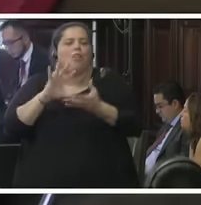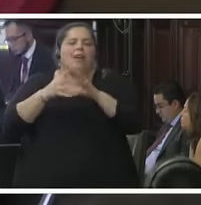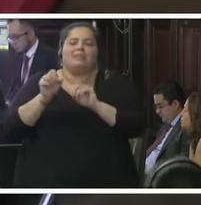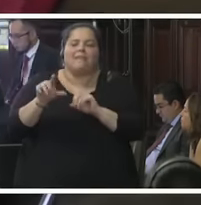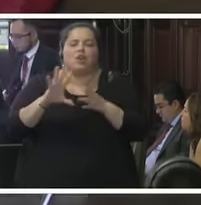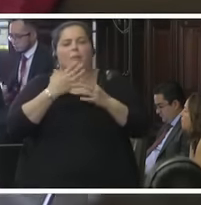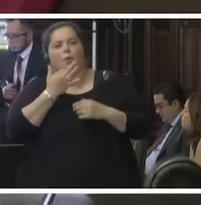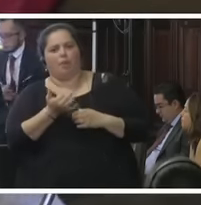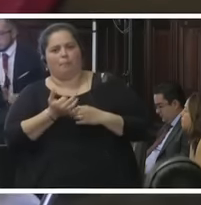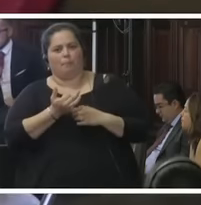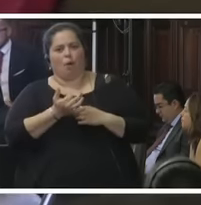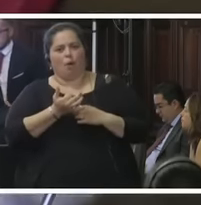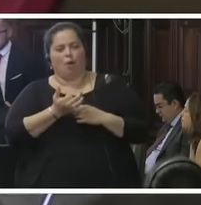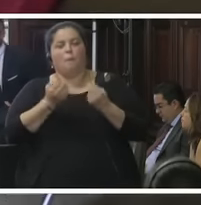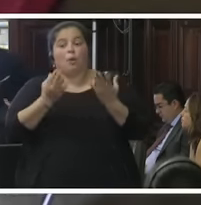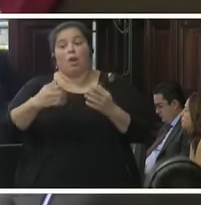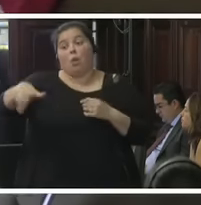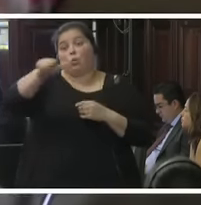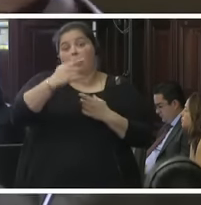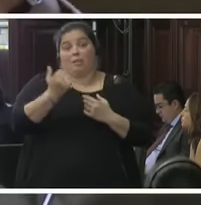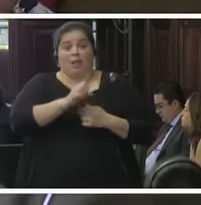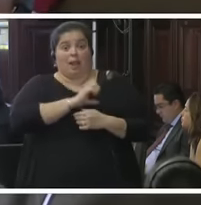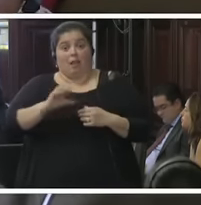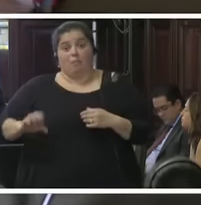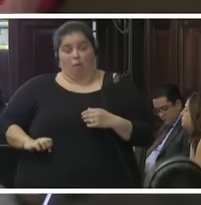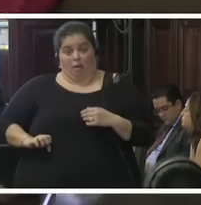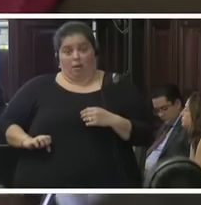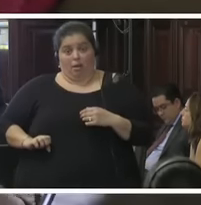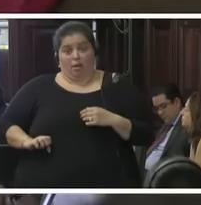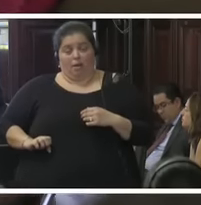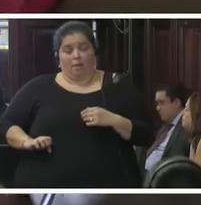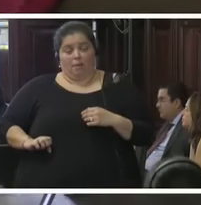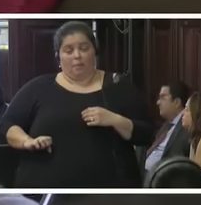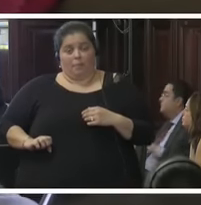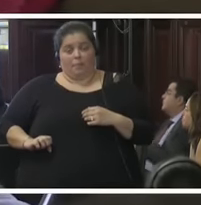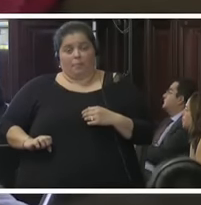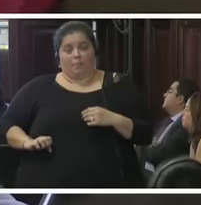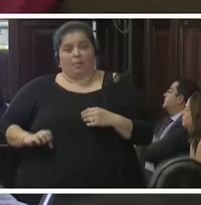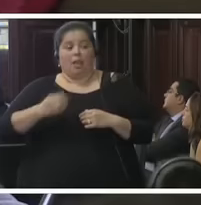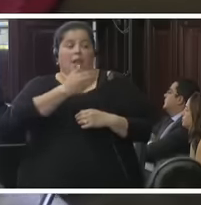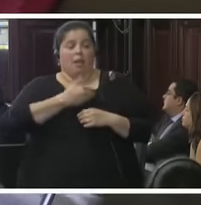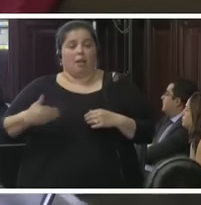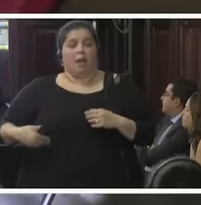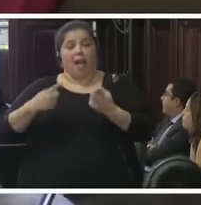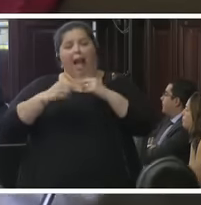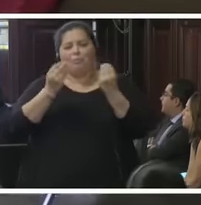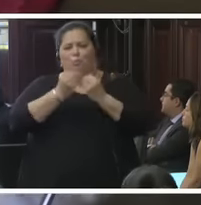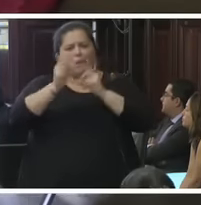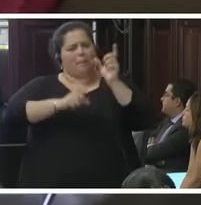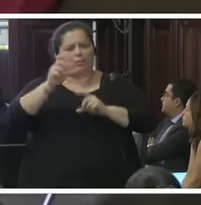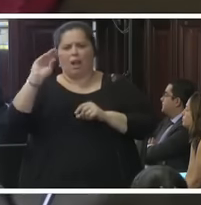Porque ustedes son los poderes y hay muchísima gente joven,